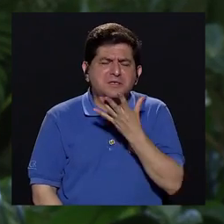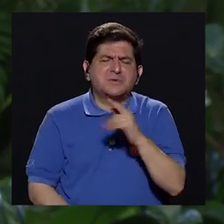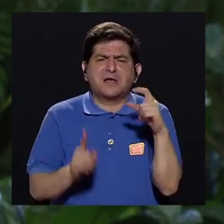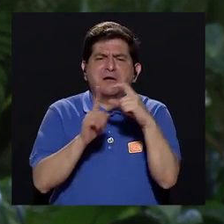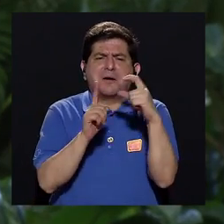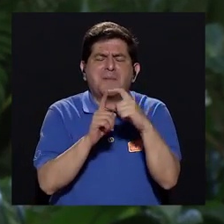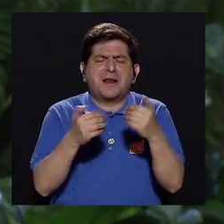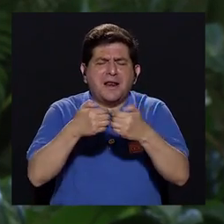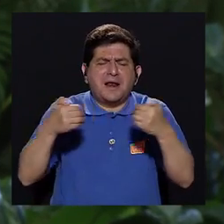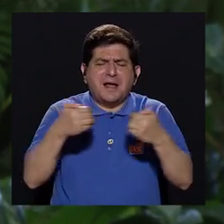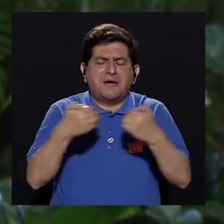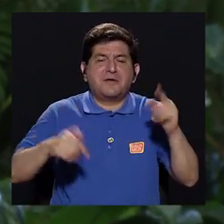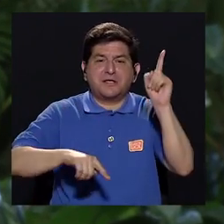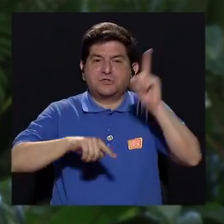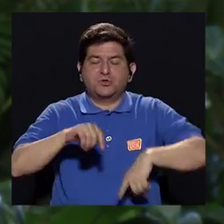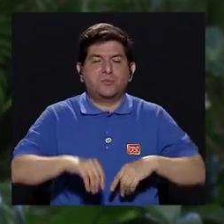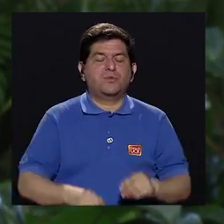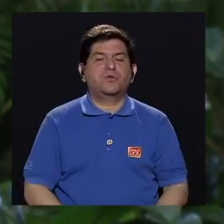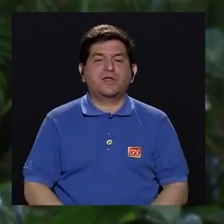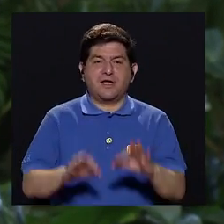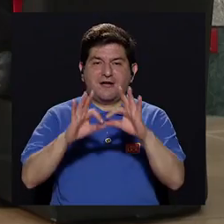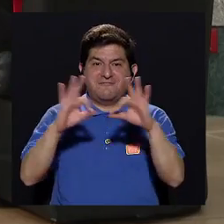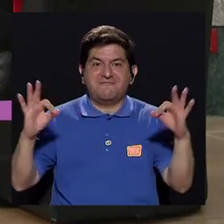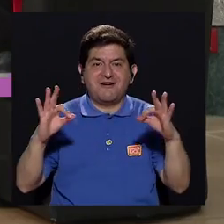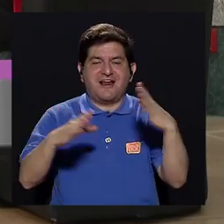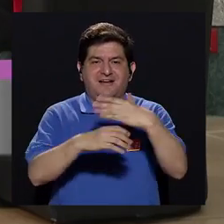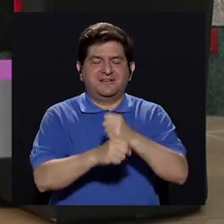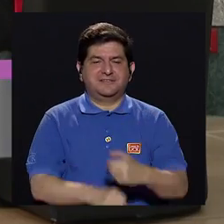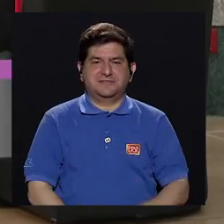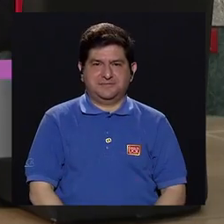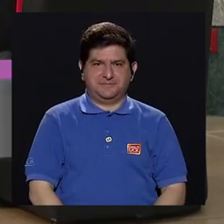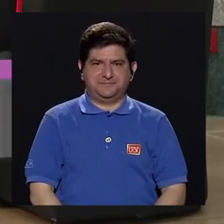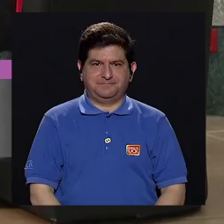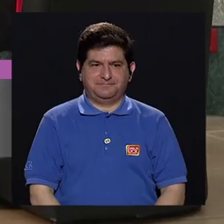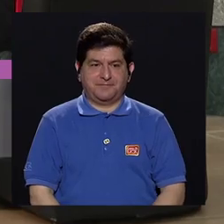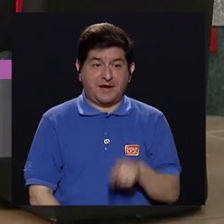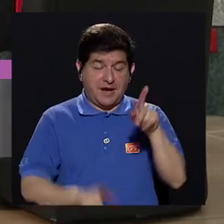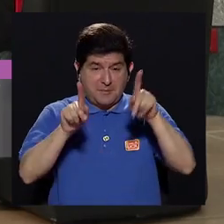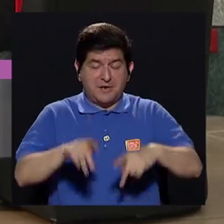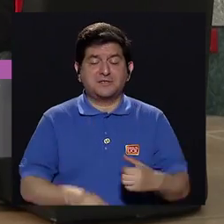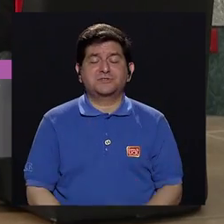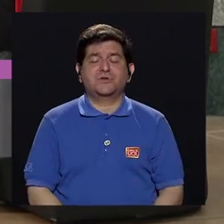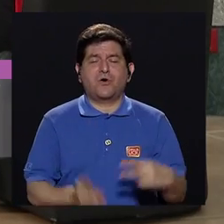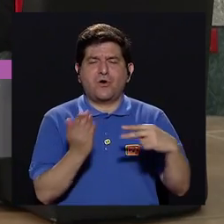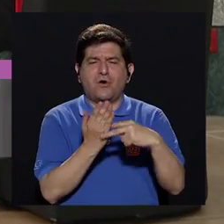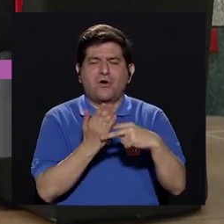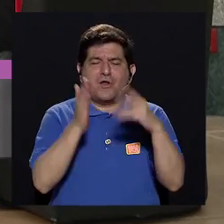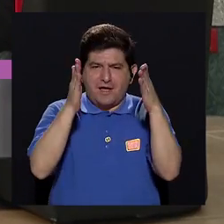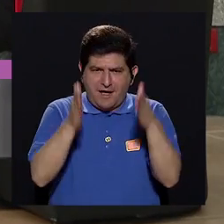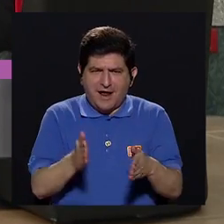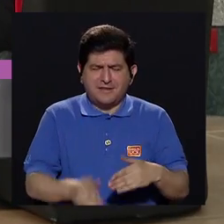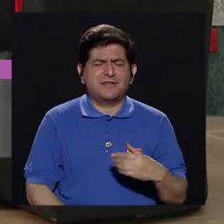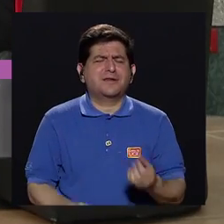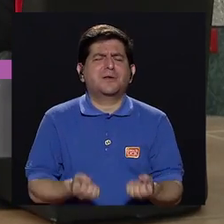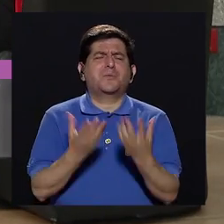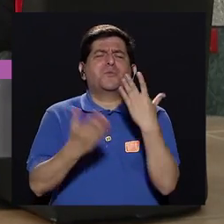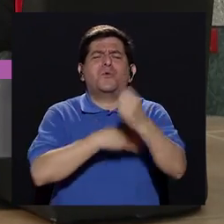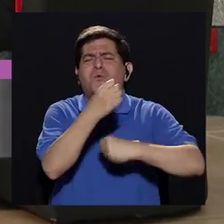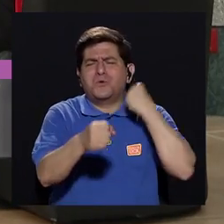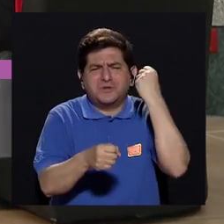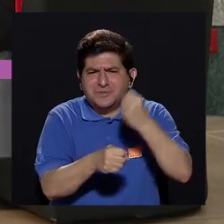expresaba palabritas aisladas, pero no me podía formular una oración. Entonces, yo le llevaba, era jardinero, o sea, toda una vida trabajo mucho en jardinería,